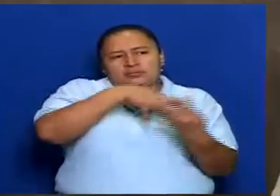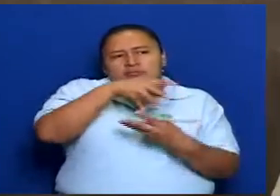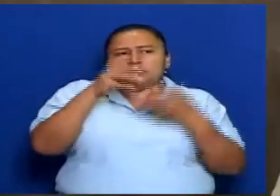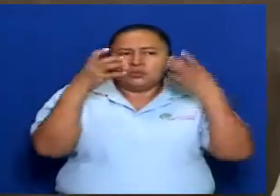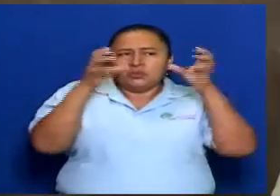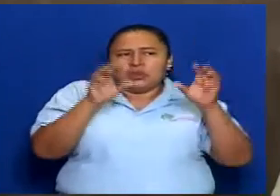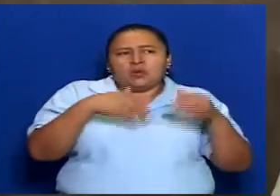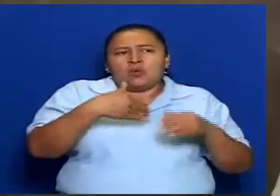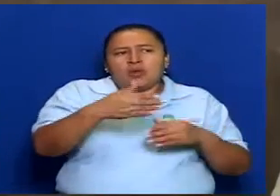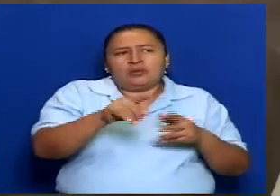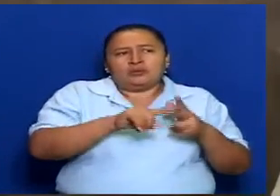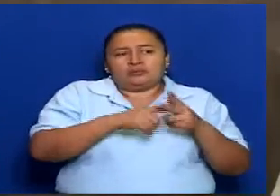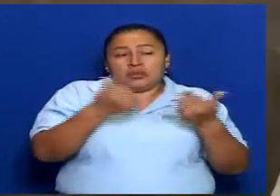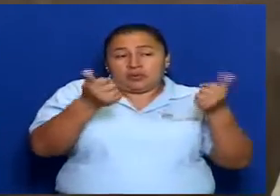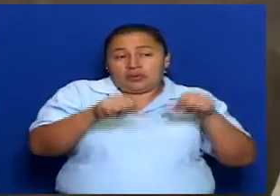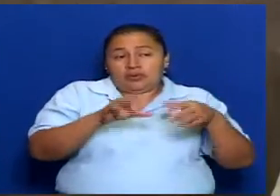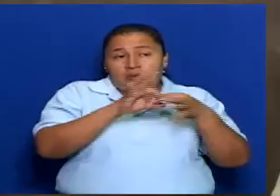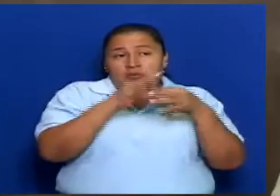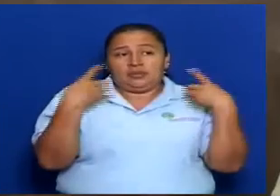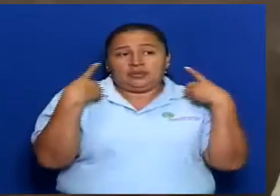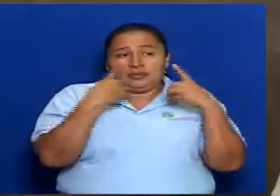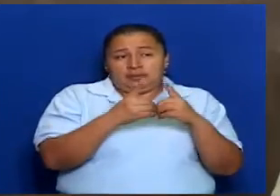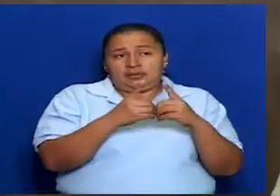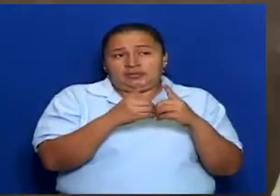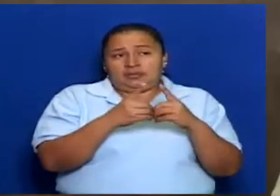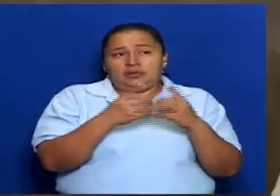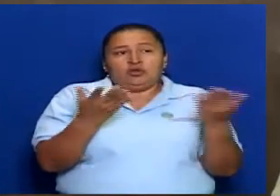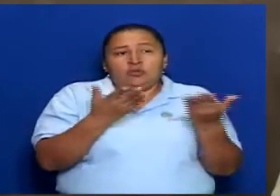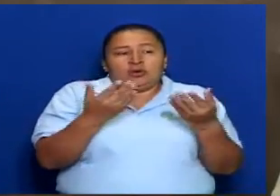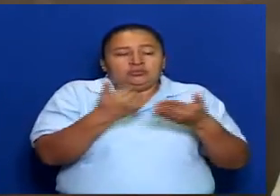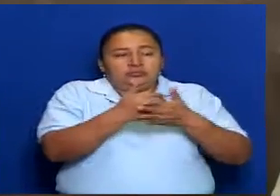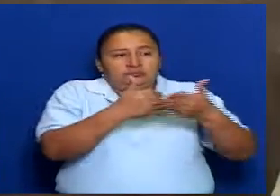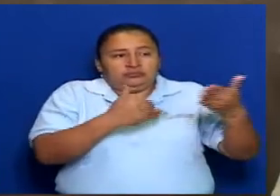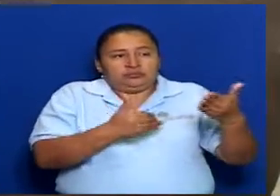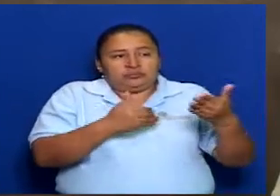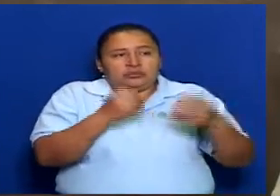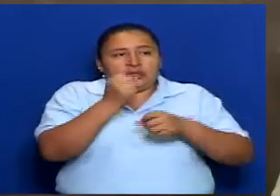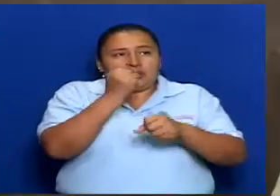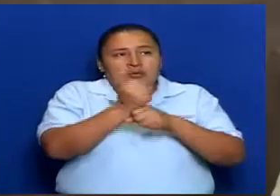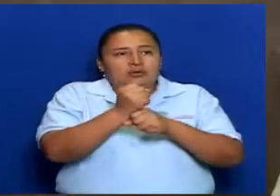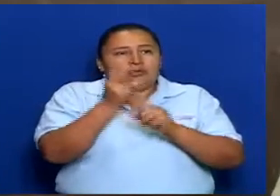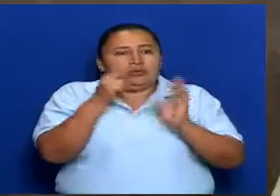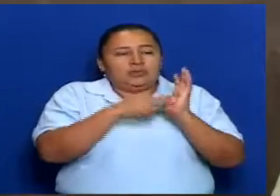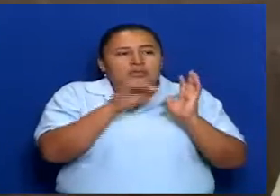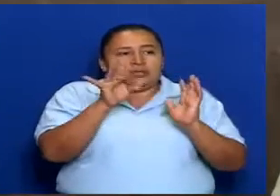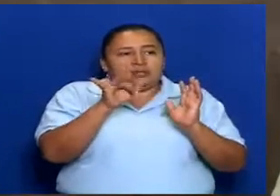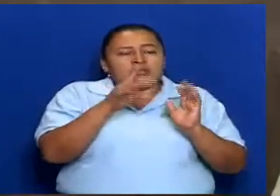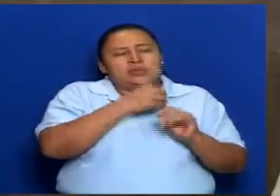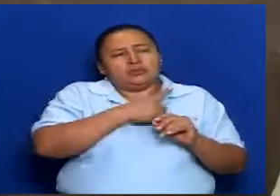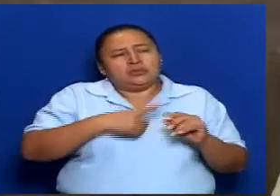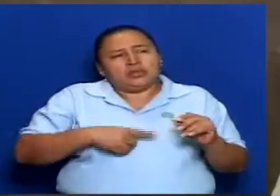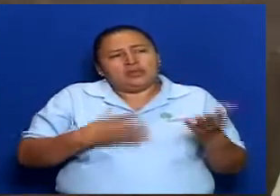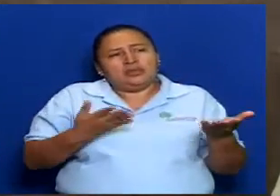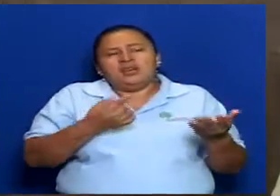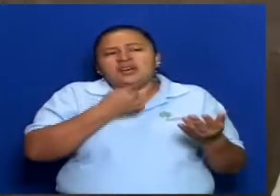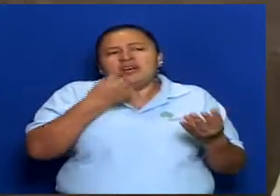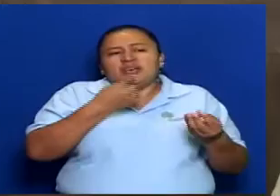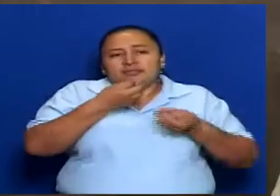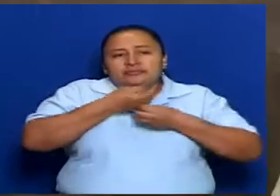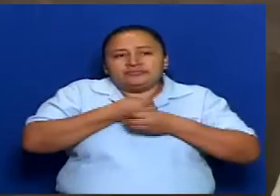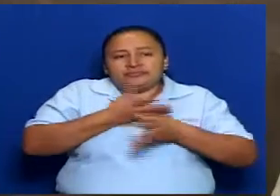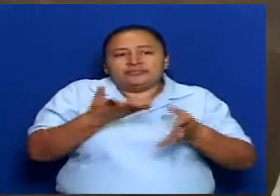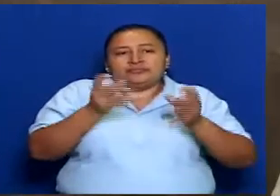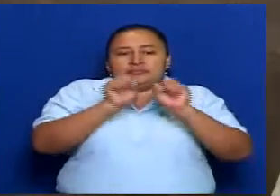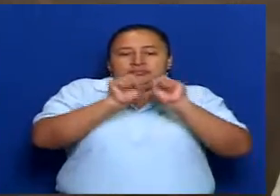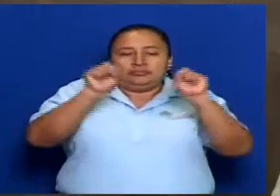legislativo fue aprobada por la Junta Directiva mediante resolución en el año 2015. Diputada, ¿a quiénes se van a